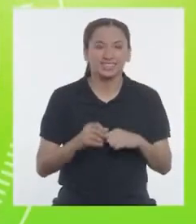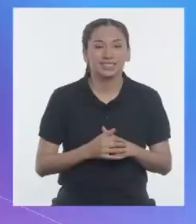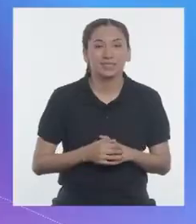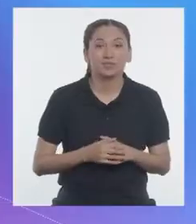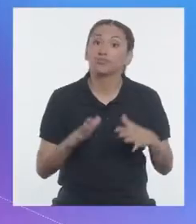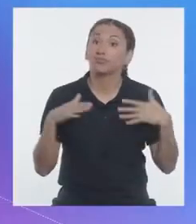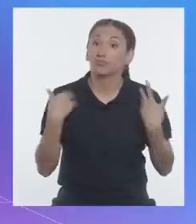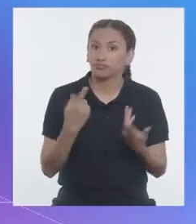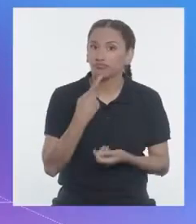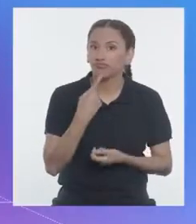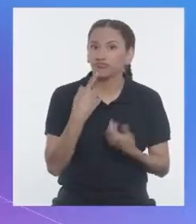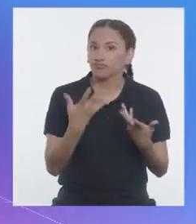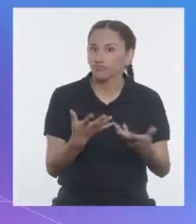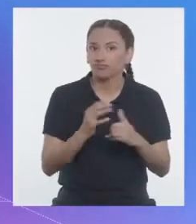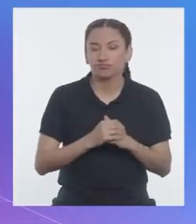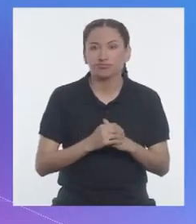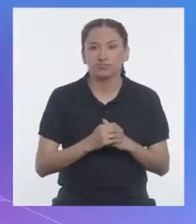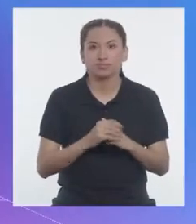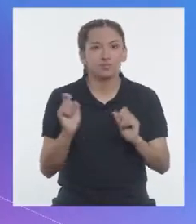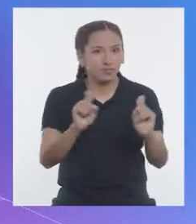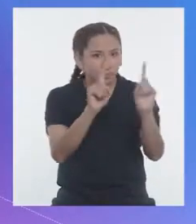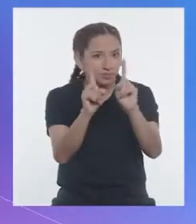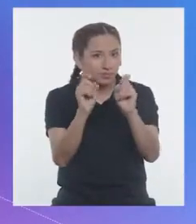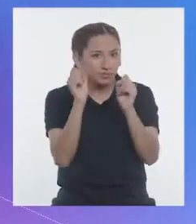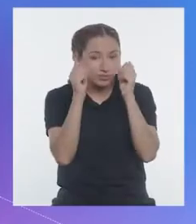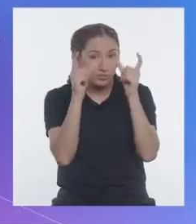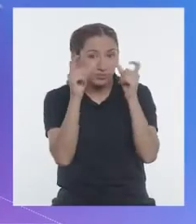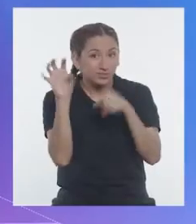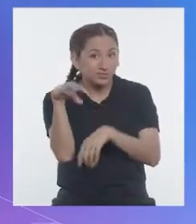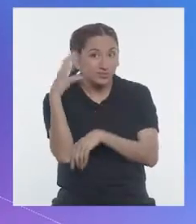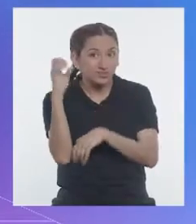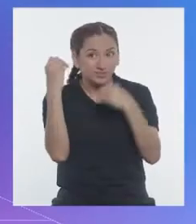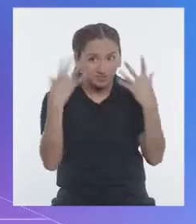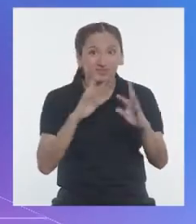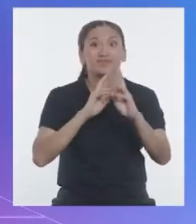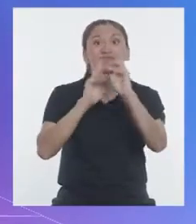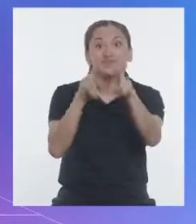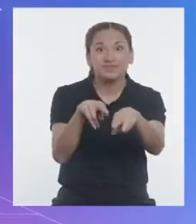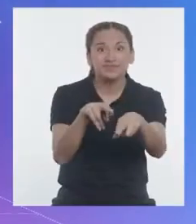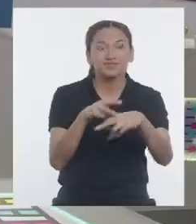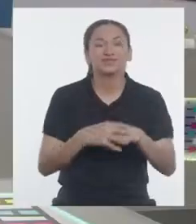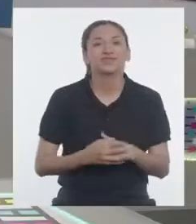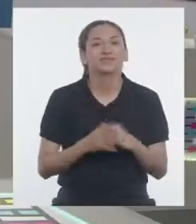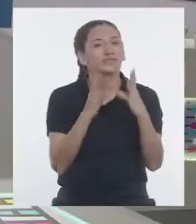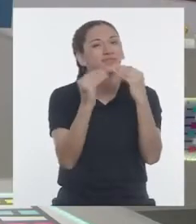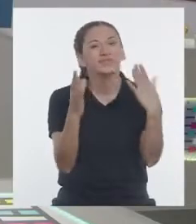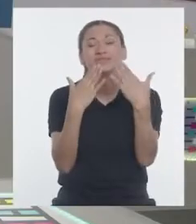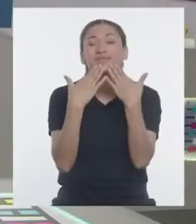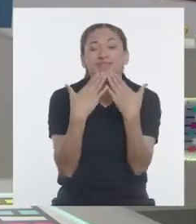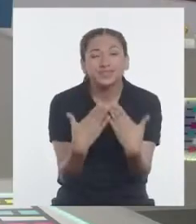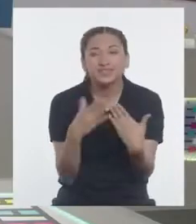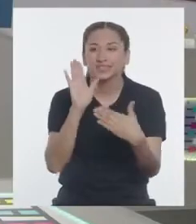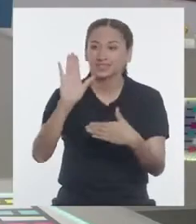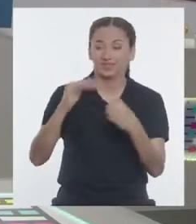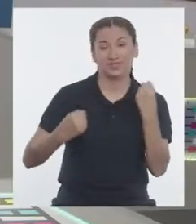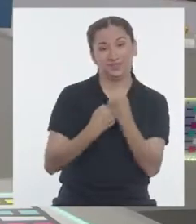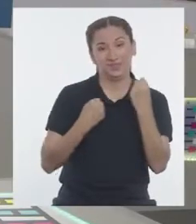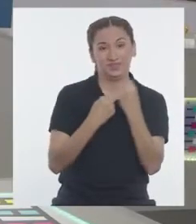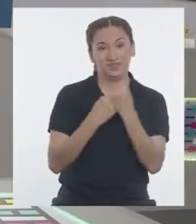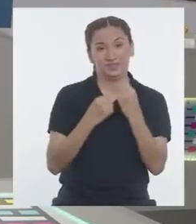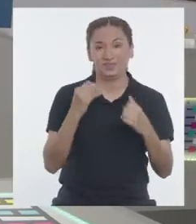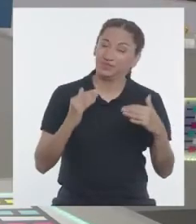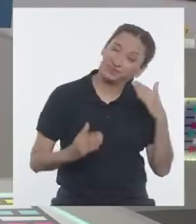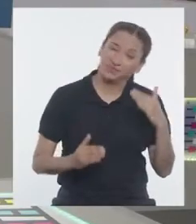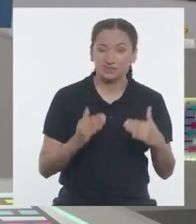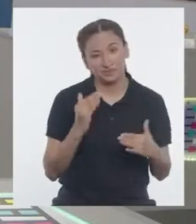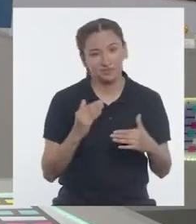Podemos decir entonces que la pregunta sorpresa ha sido respondida. ¡Muchas gracias por tu apoyo,